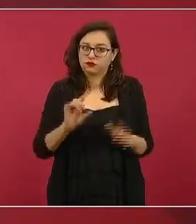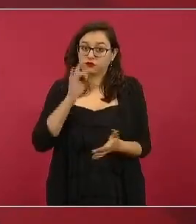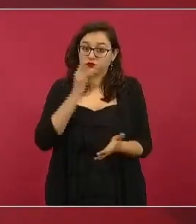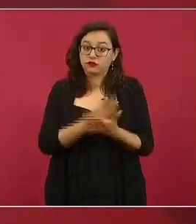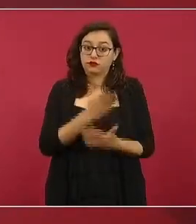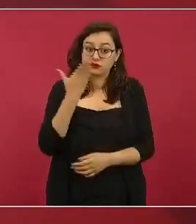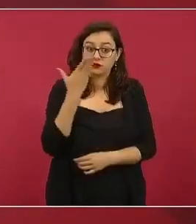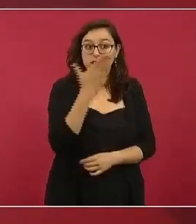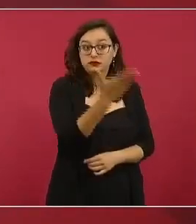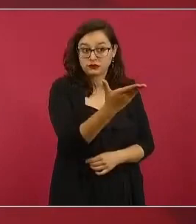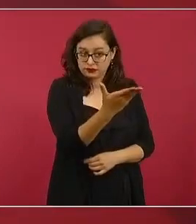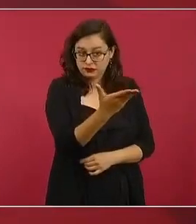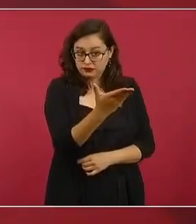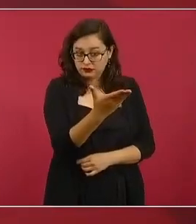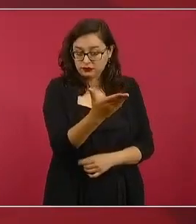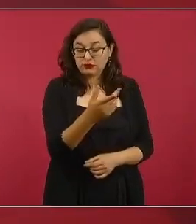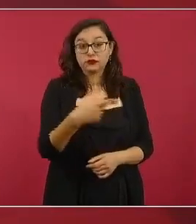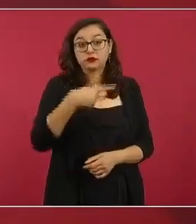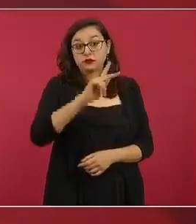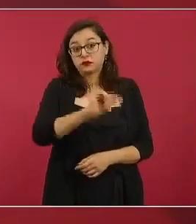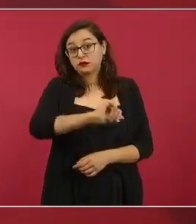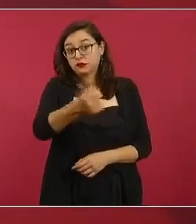no intervenimos